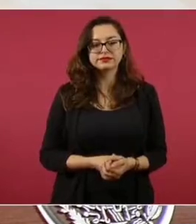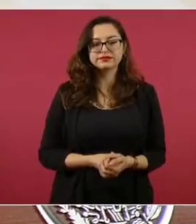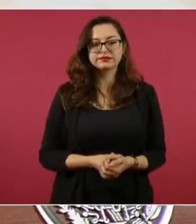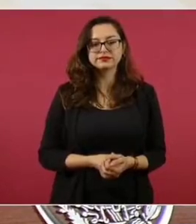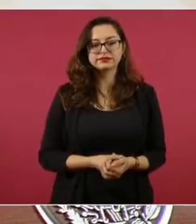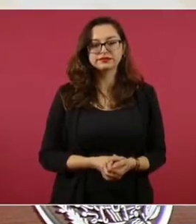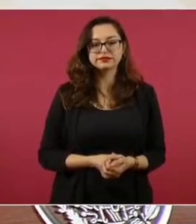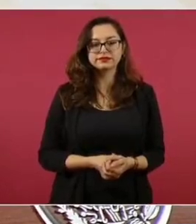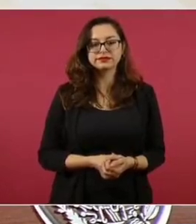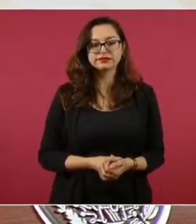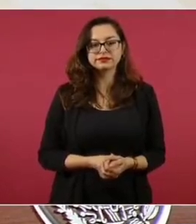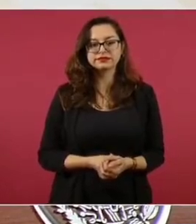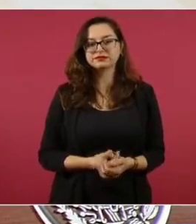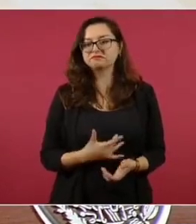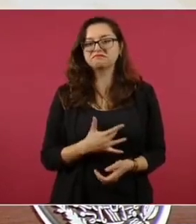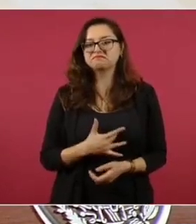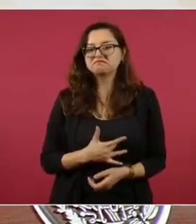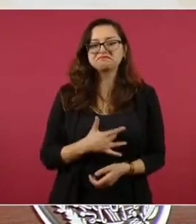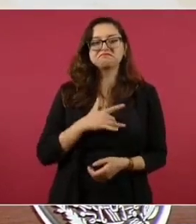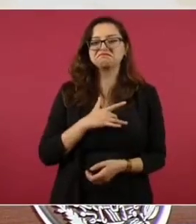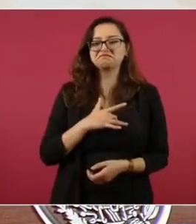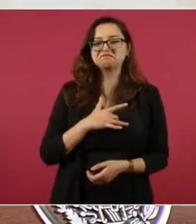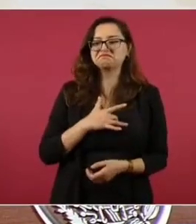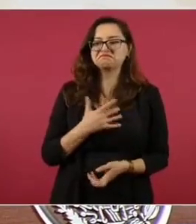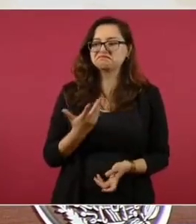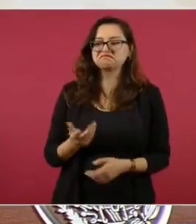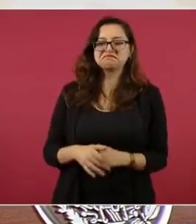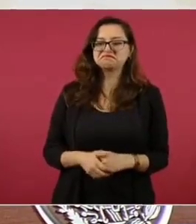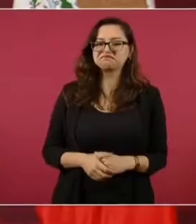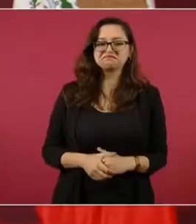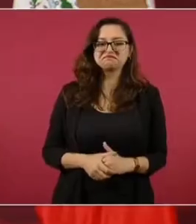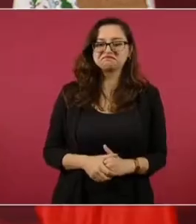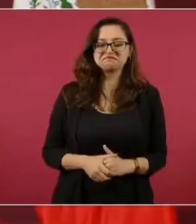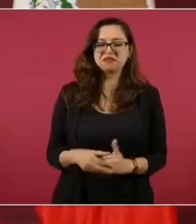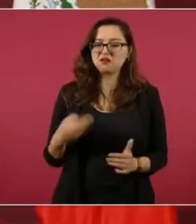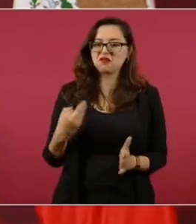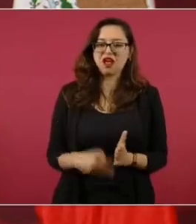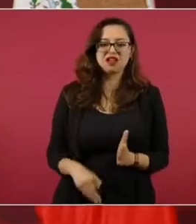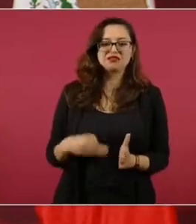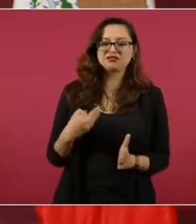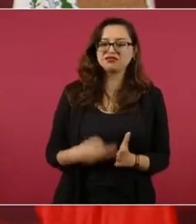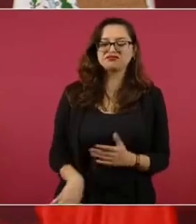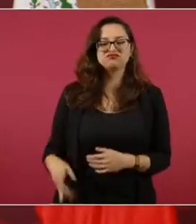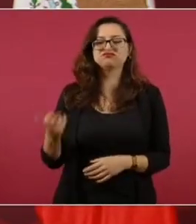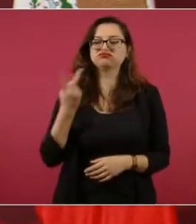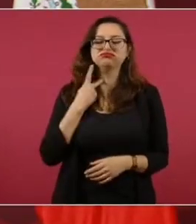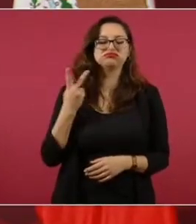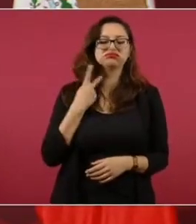Poca sensibilidad política.